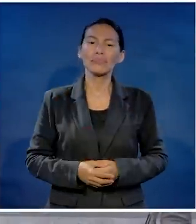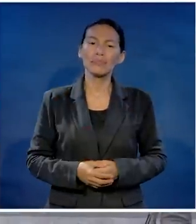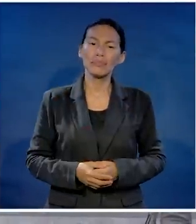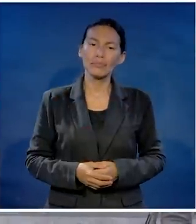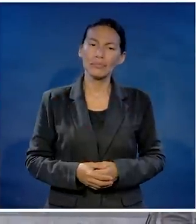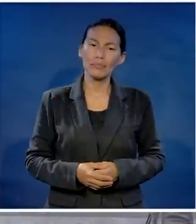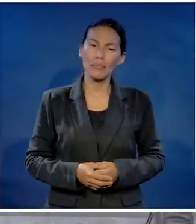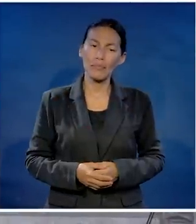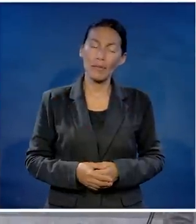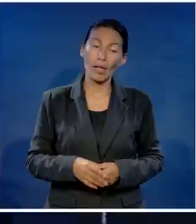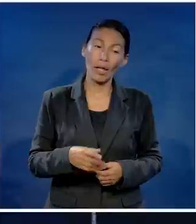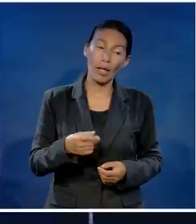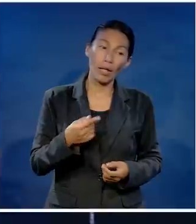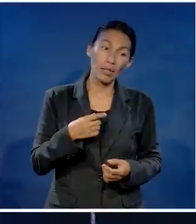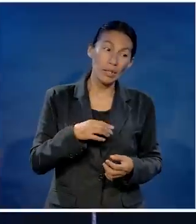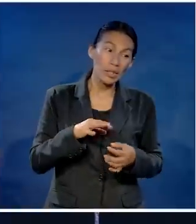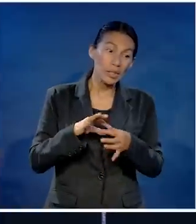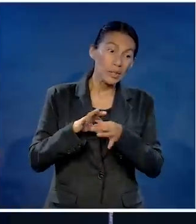usted.